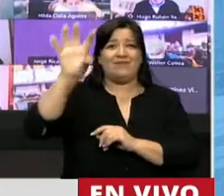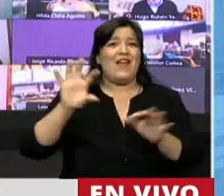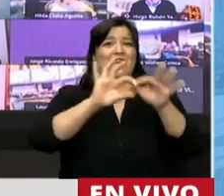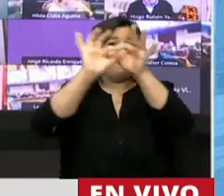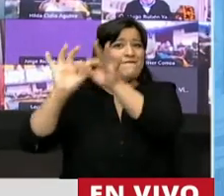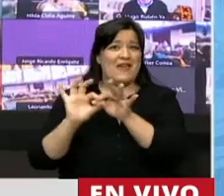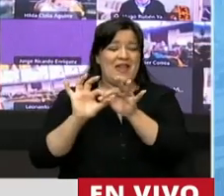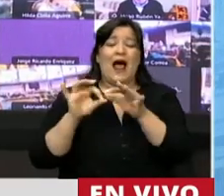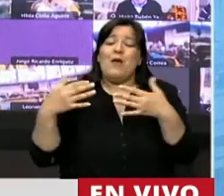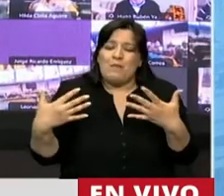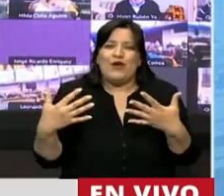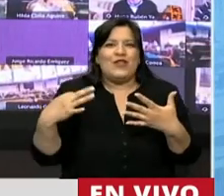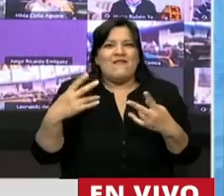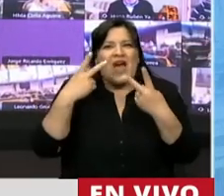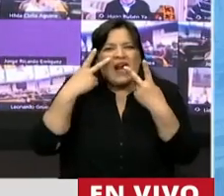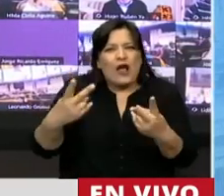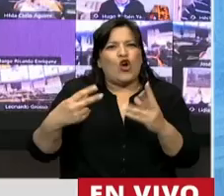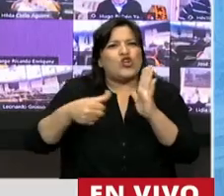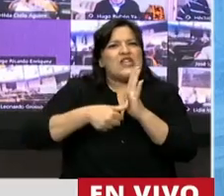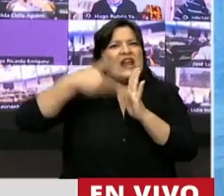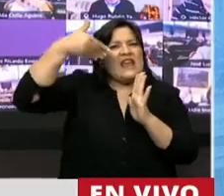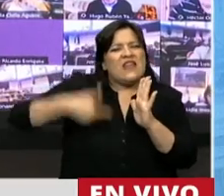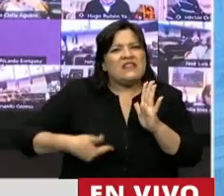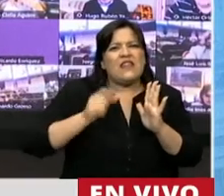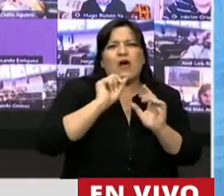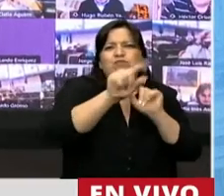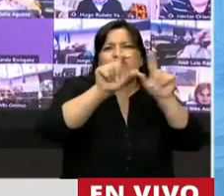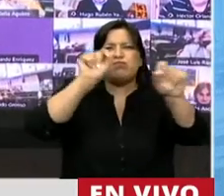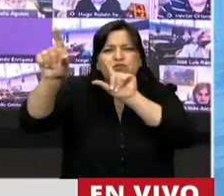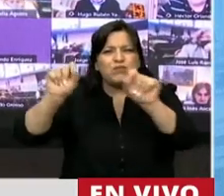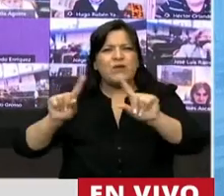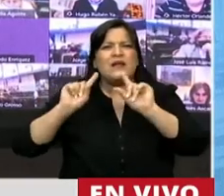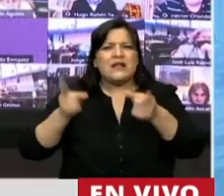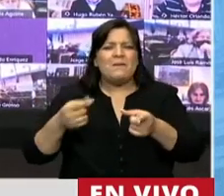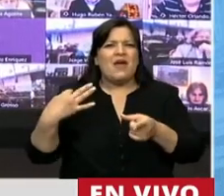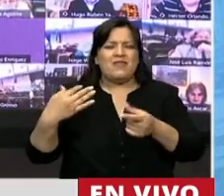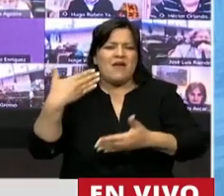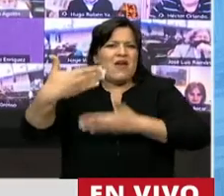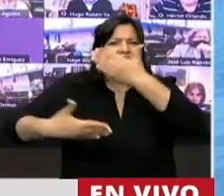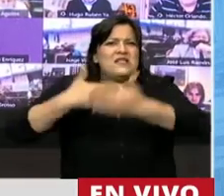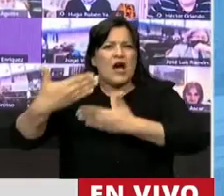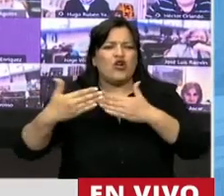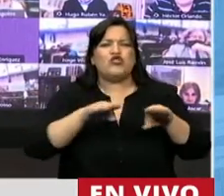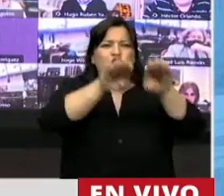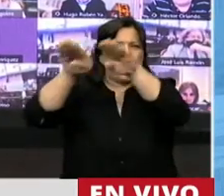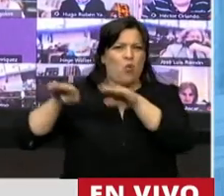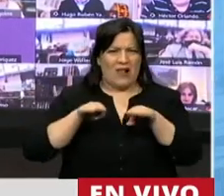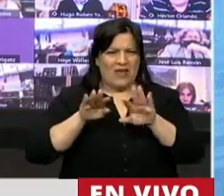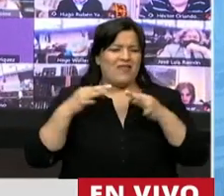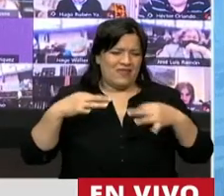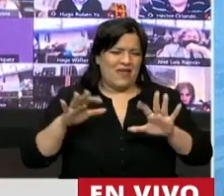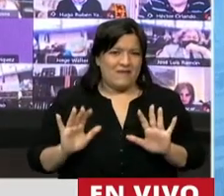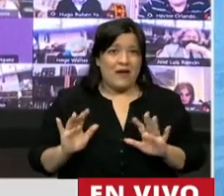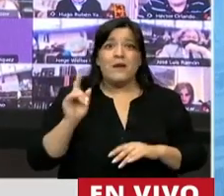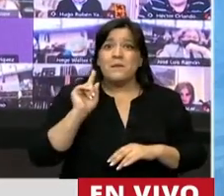reconocimiento y respeto de identidades en cada provincia y lograr condiciones de desarrollo e igualdad en todas esas. Pero la verdad es